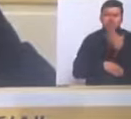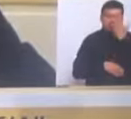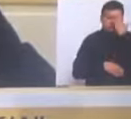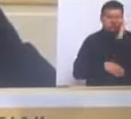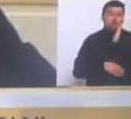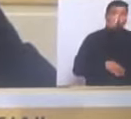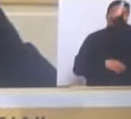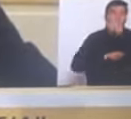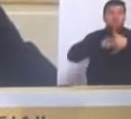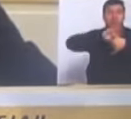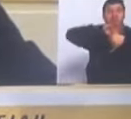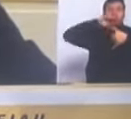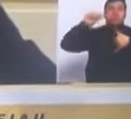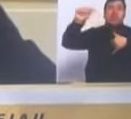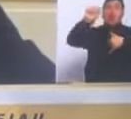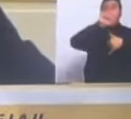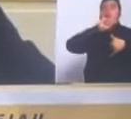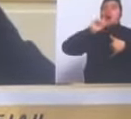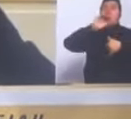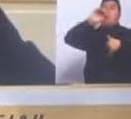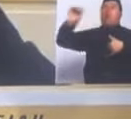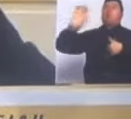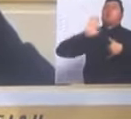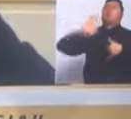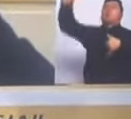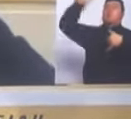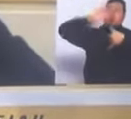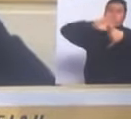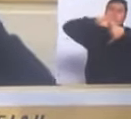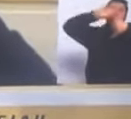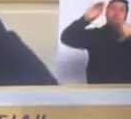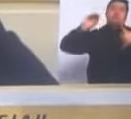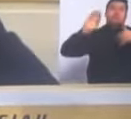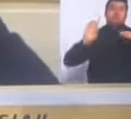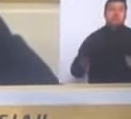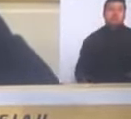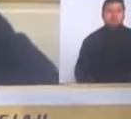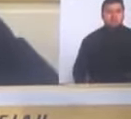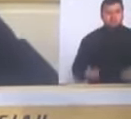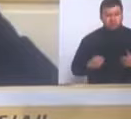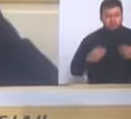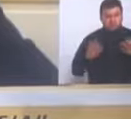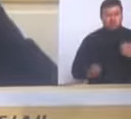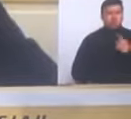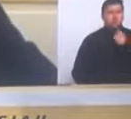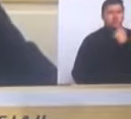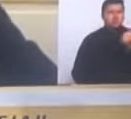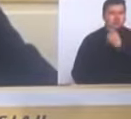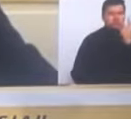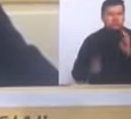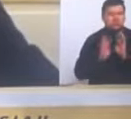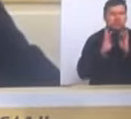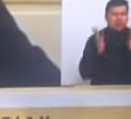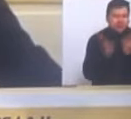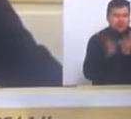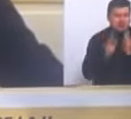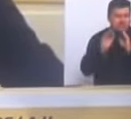la región Caribe y de las mujeres y hombres del Caribe colombiano. Yo quiero decirles, señores senadores